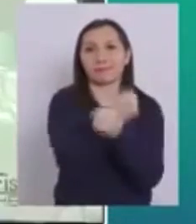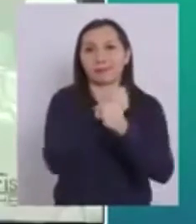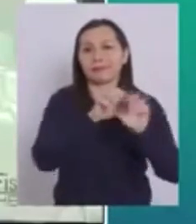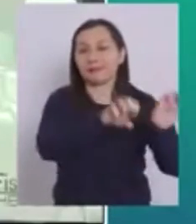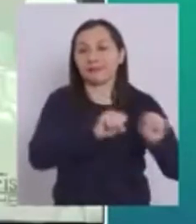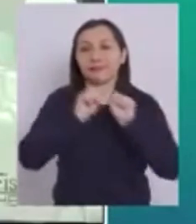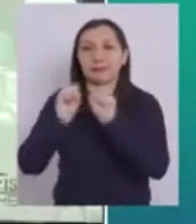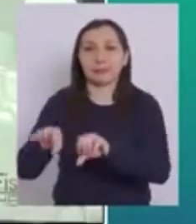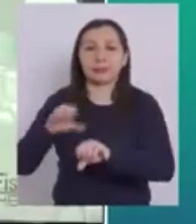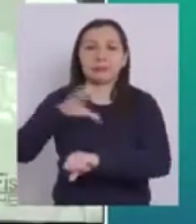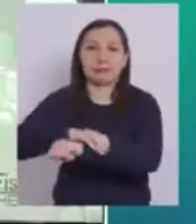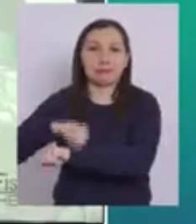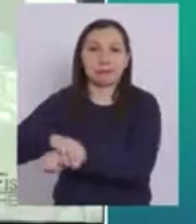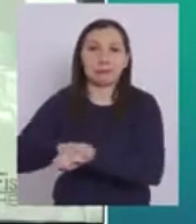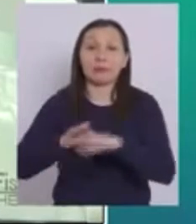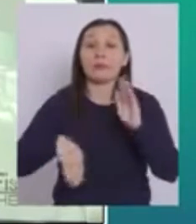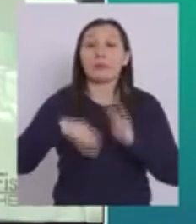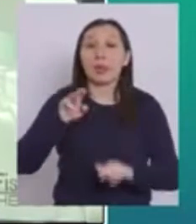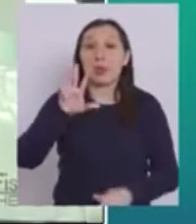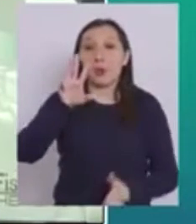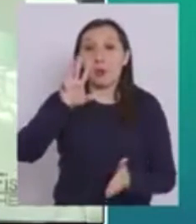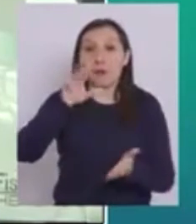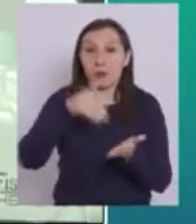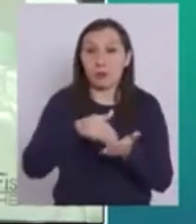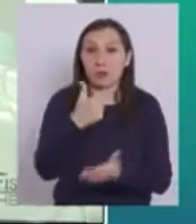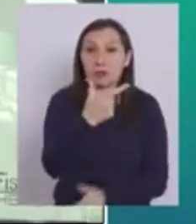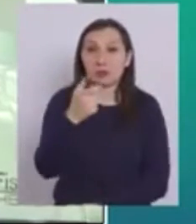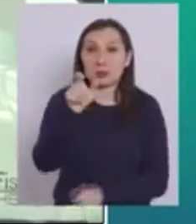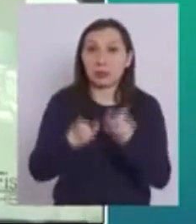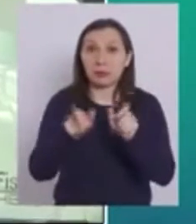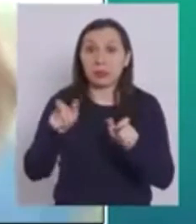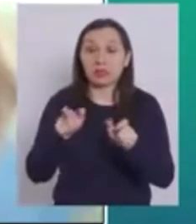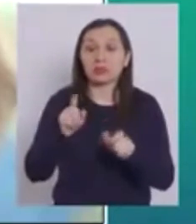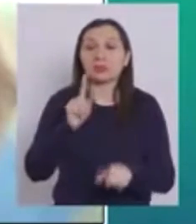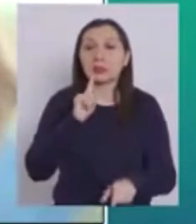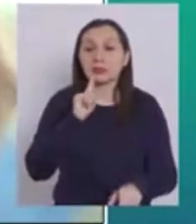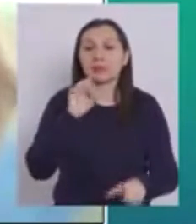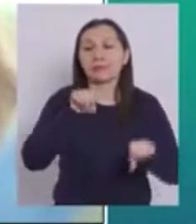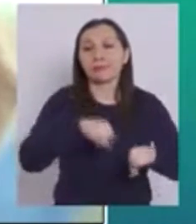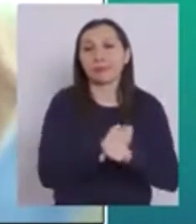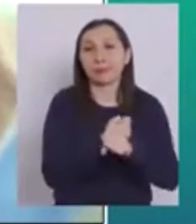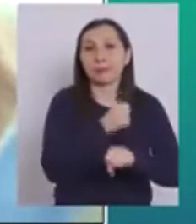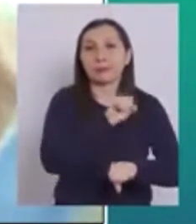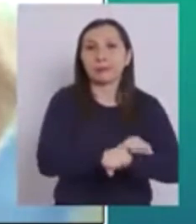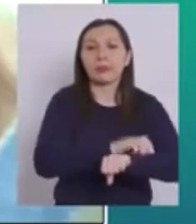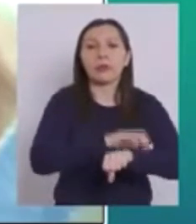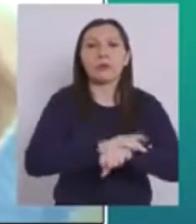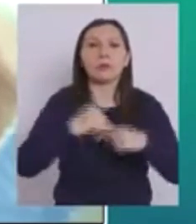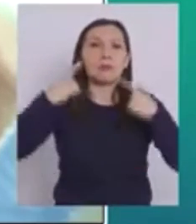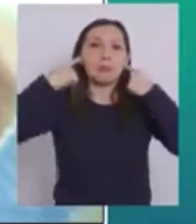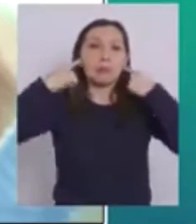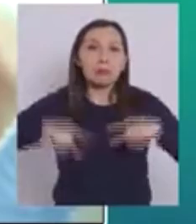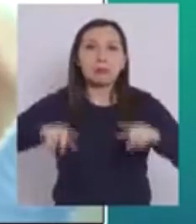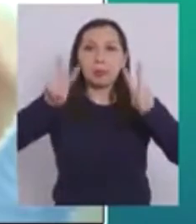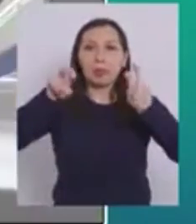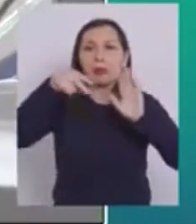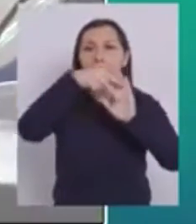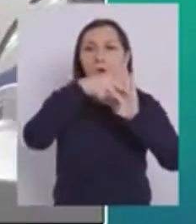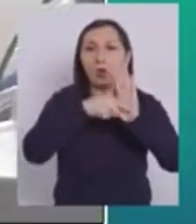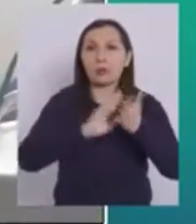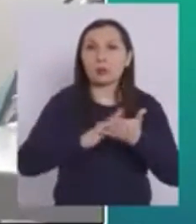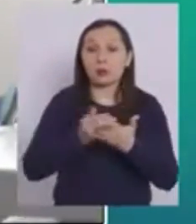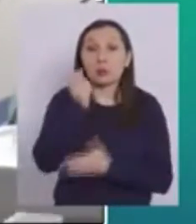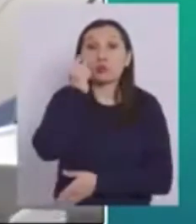que ser detenidas También más de 9.700 personas han sido detenidas por no respetar las normativas